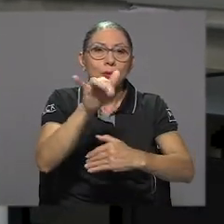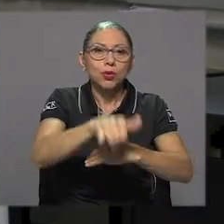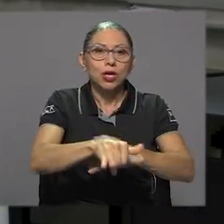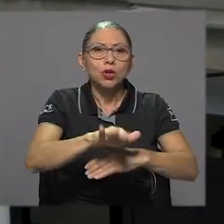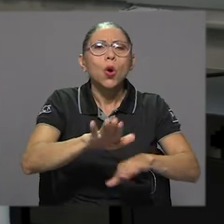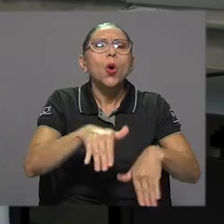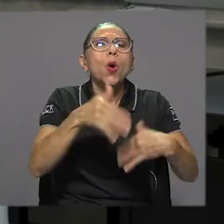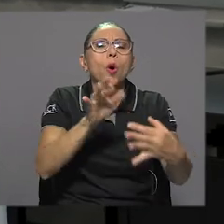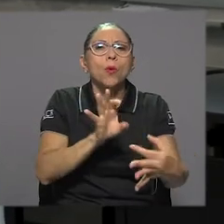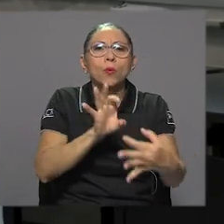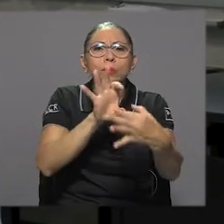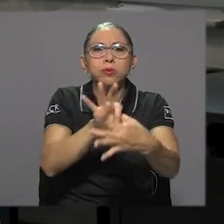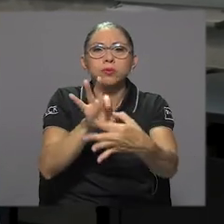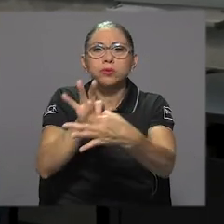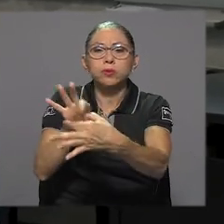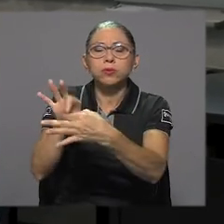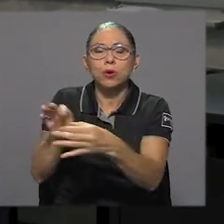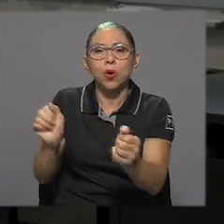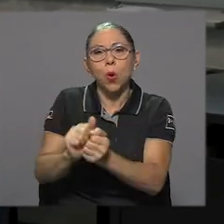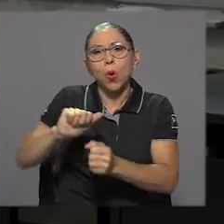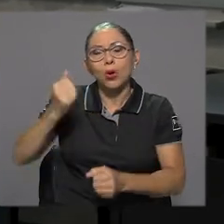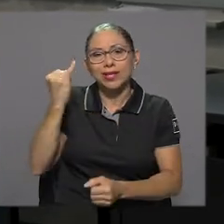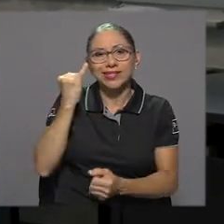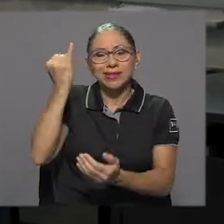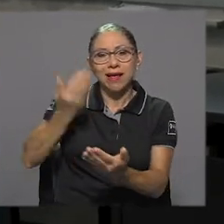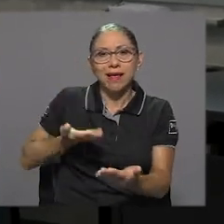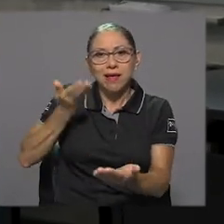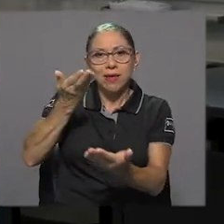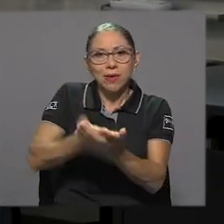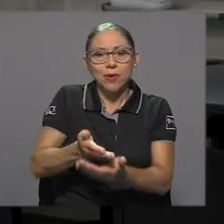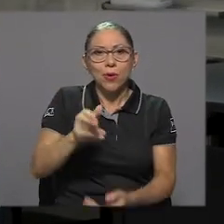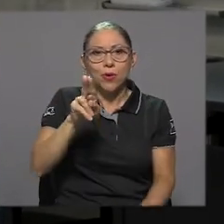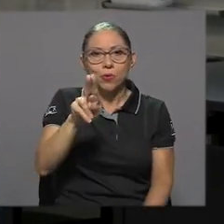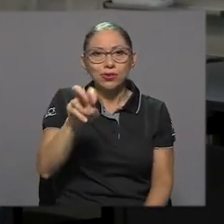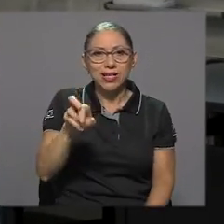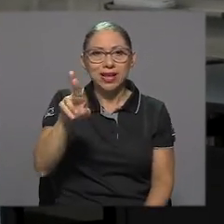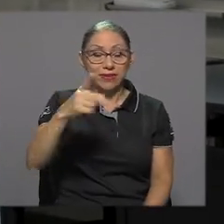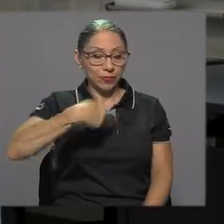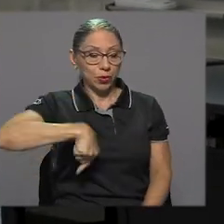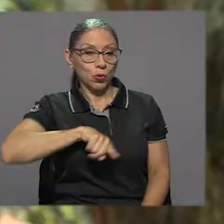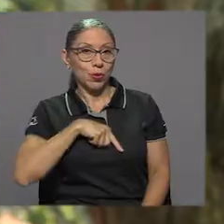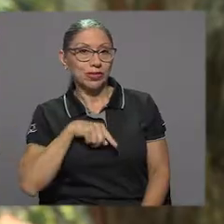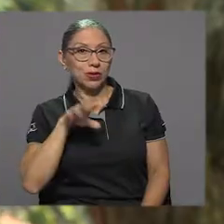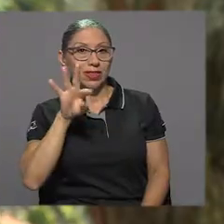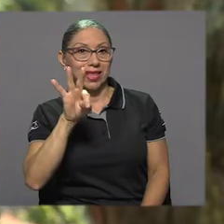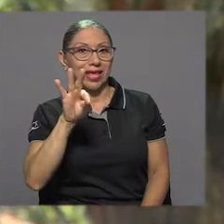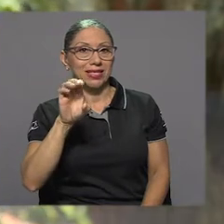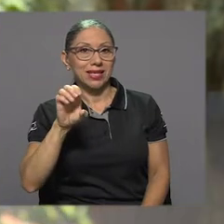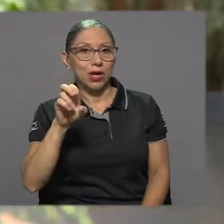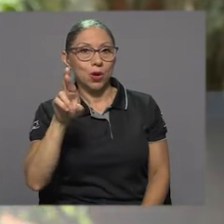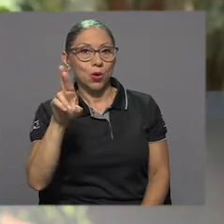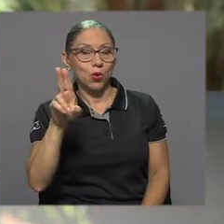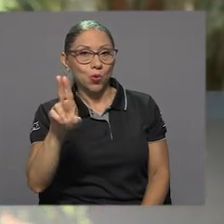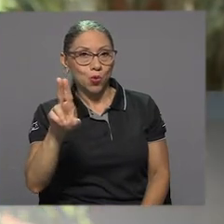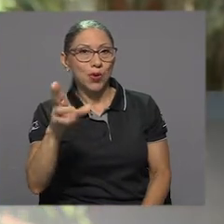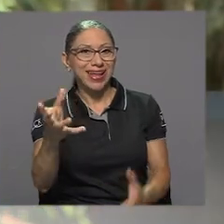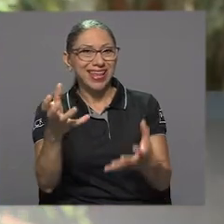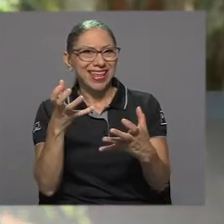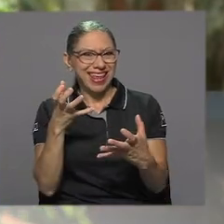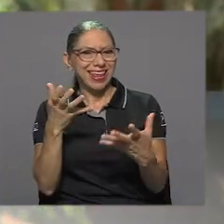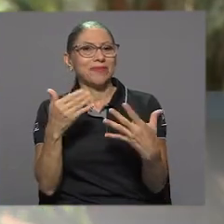y cómo se enlazan con otras iniciativas de la UCR. Nuestro TCU busca